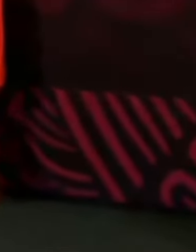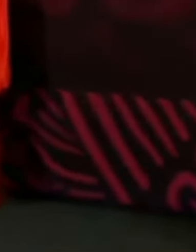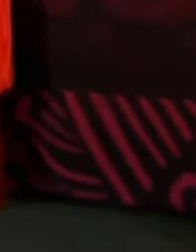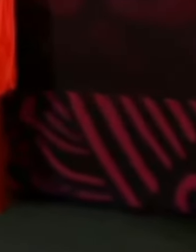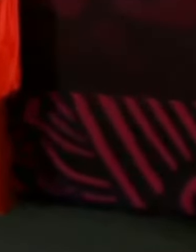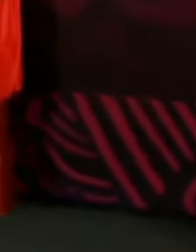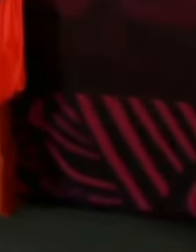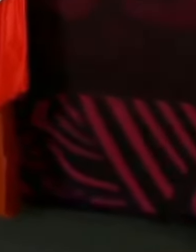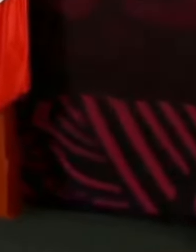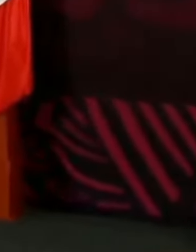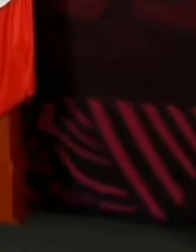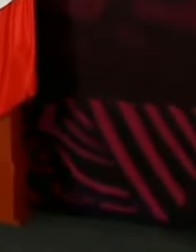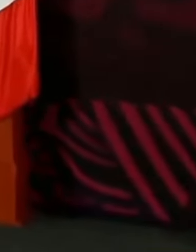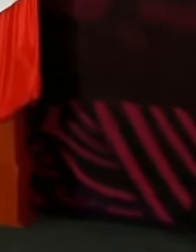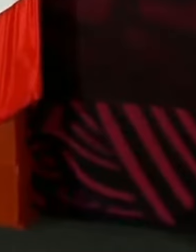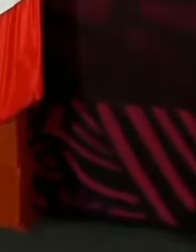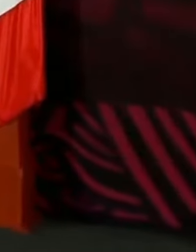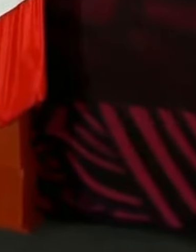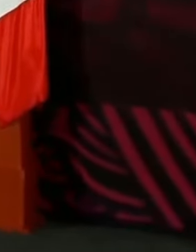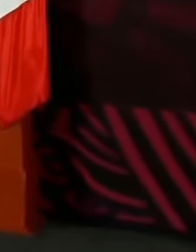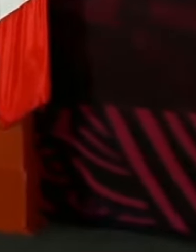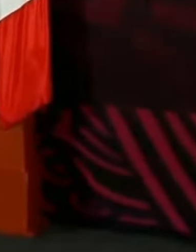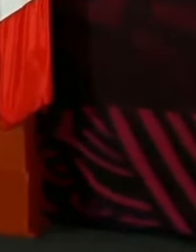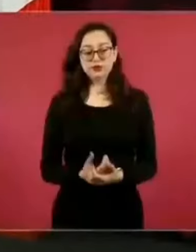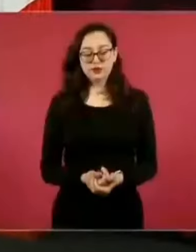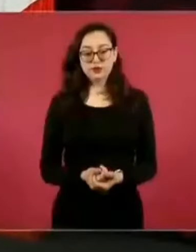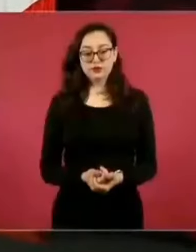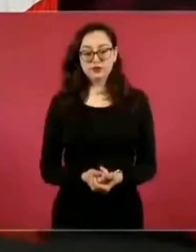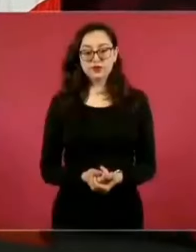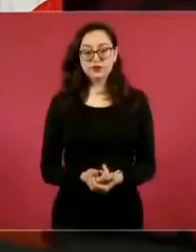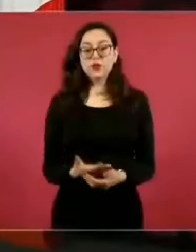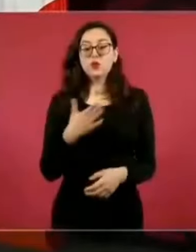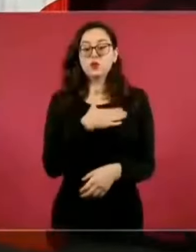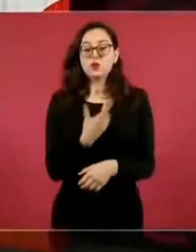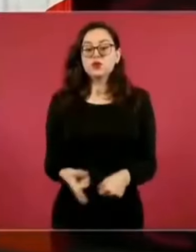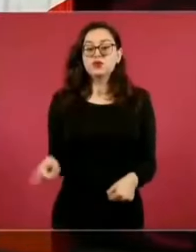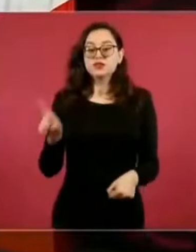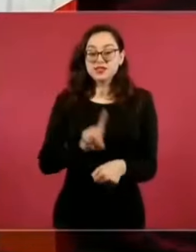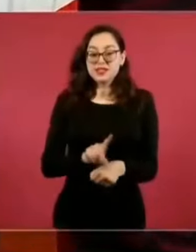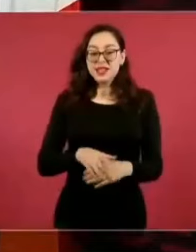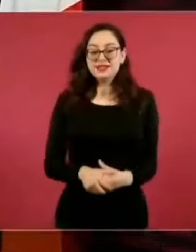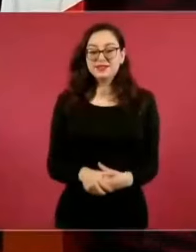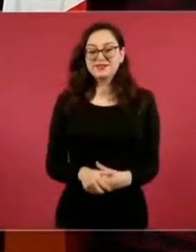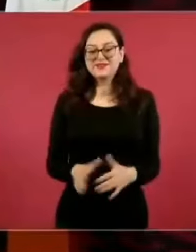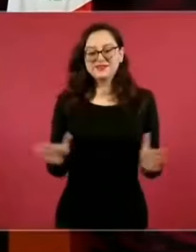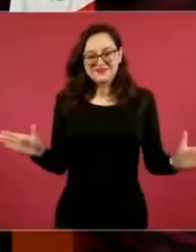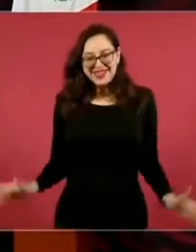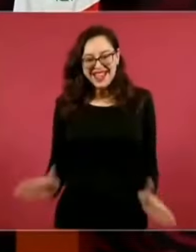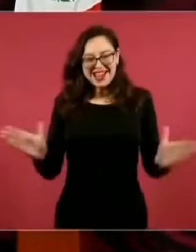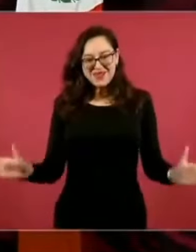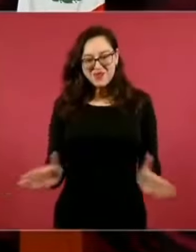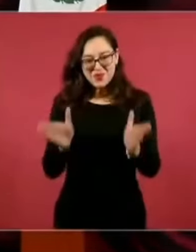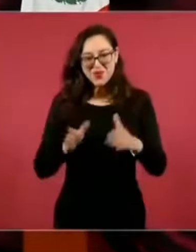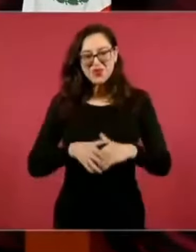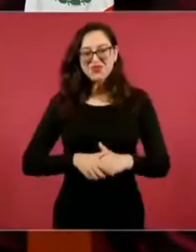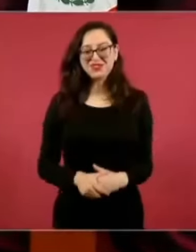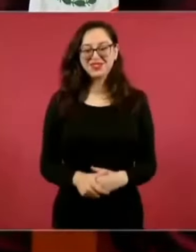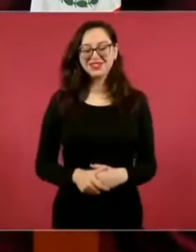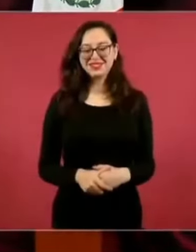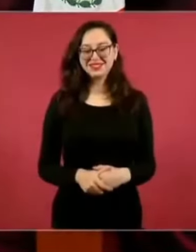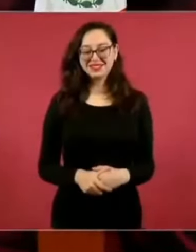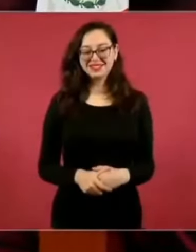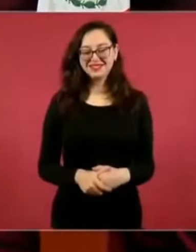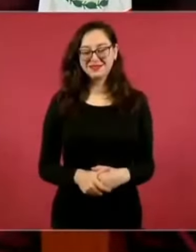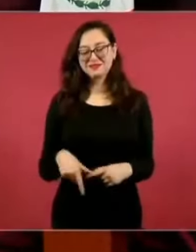Bueno, pues vamos a iniciar la semana, hoy